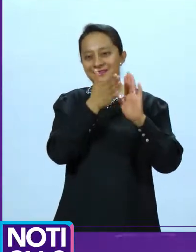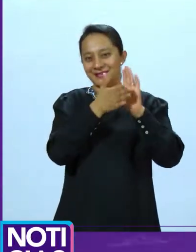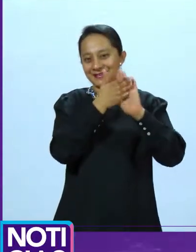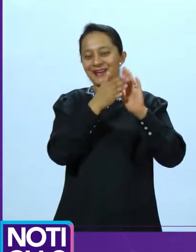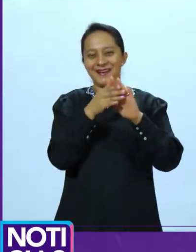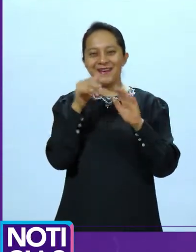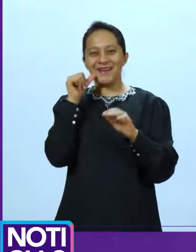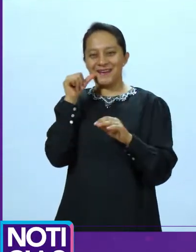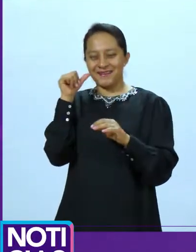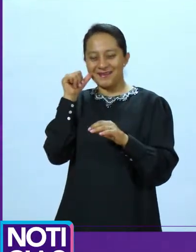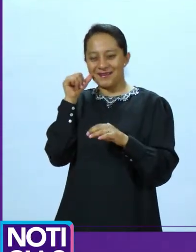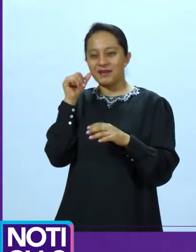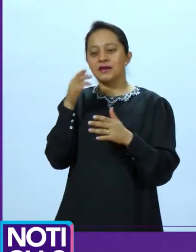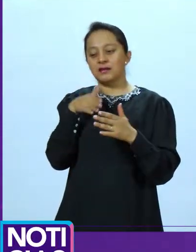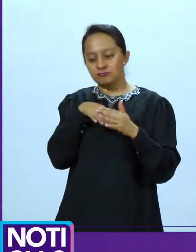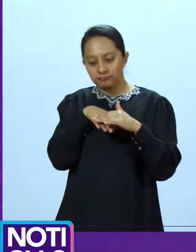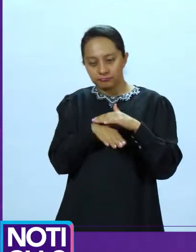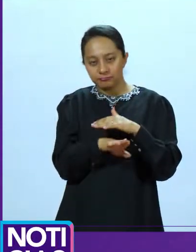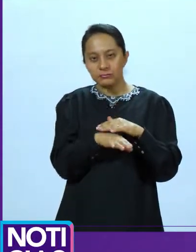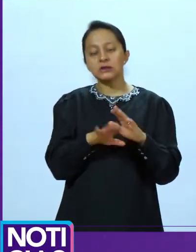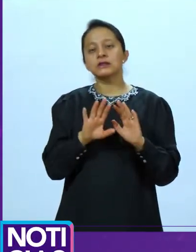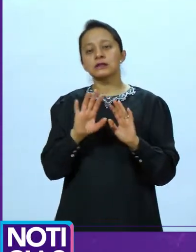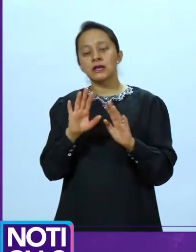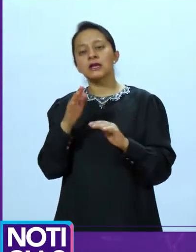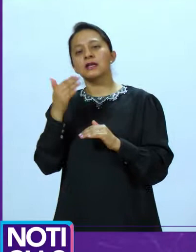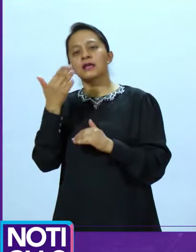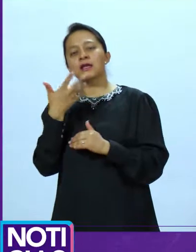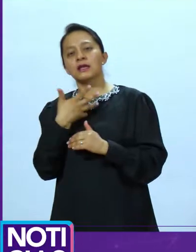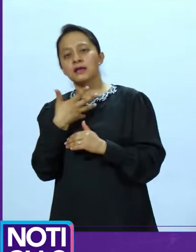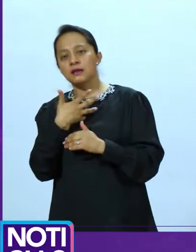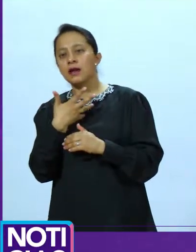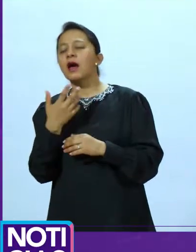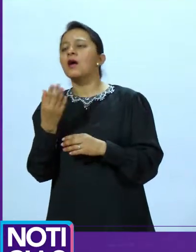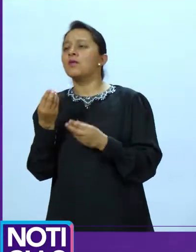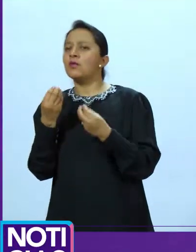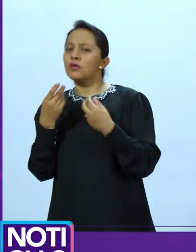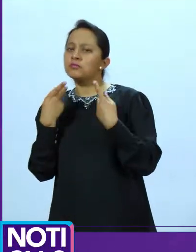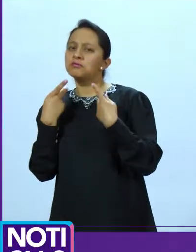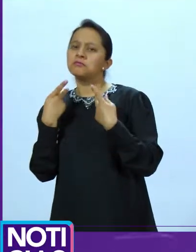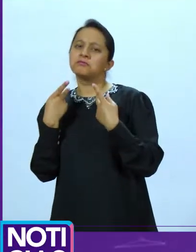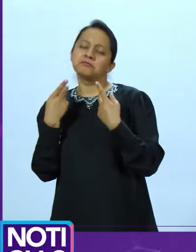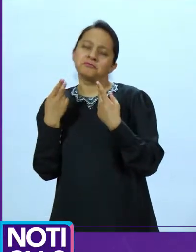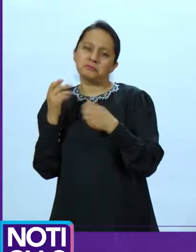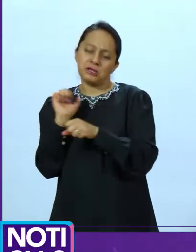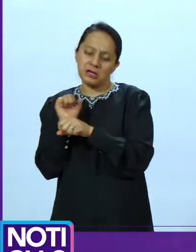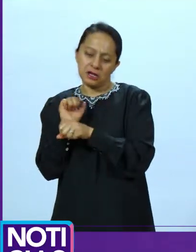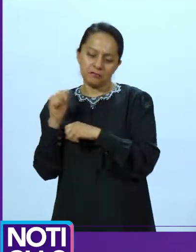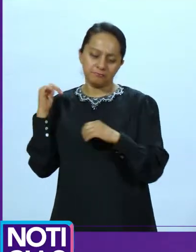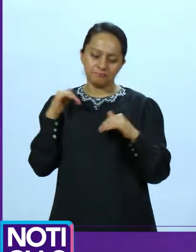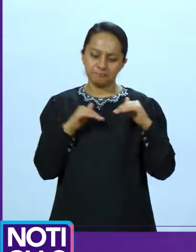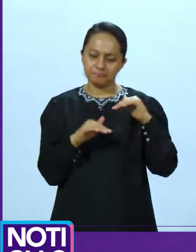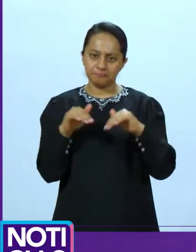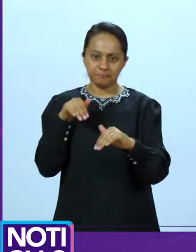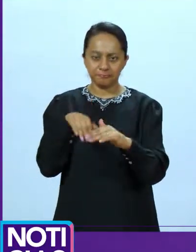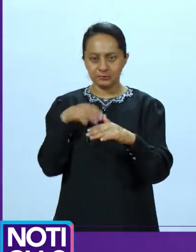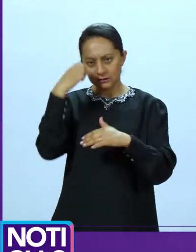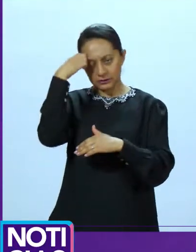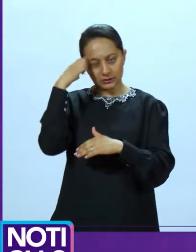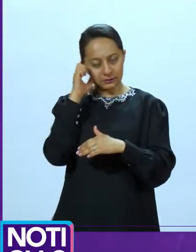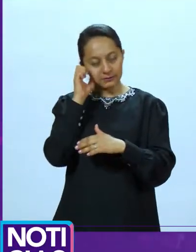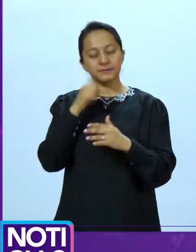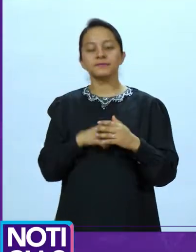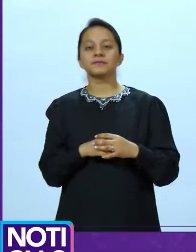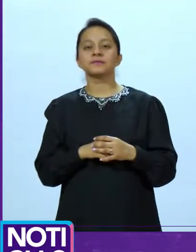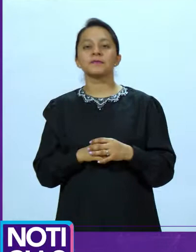le dio seguimiento a su construcción el día de ayer, entonces puede ya haber la infraestructura que reciba a